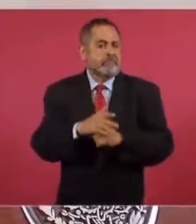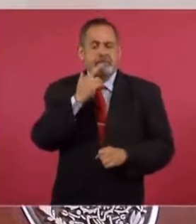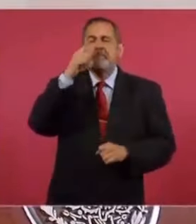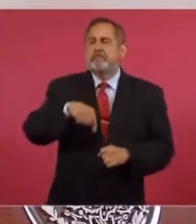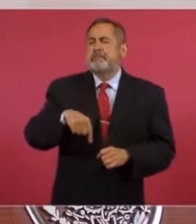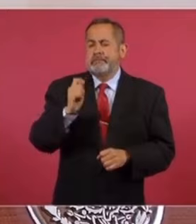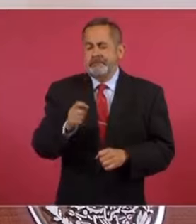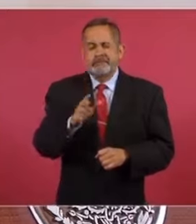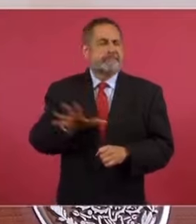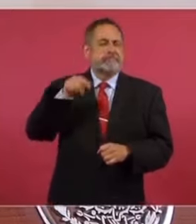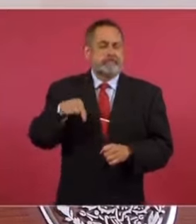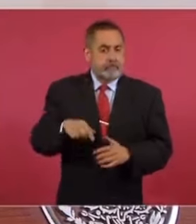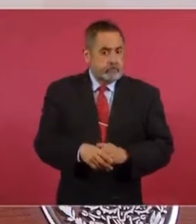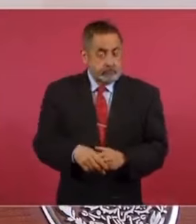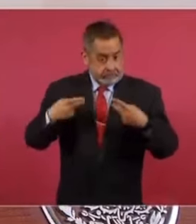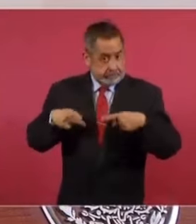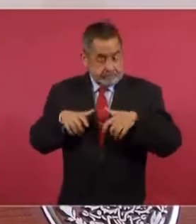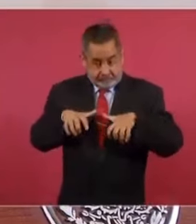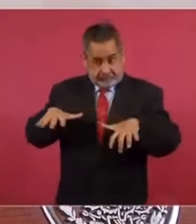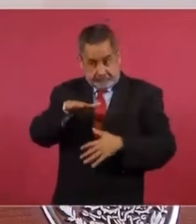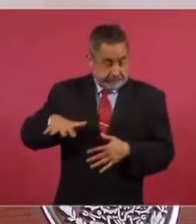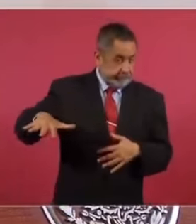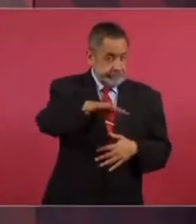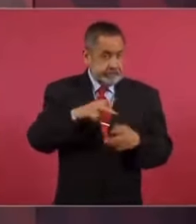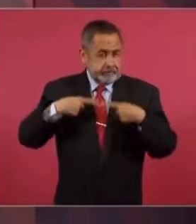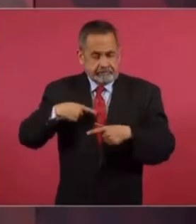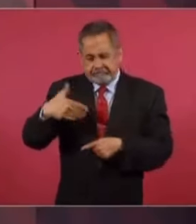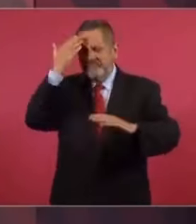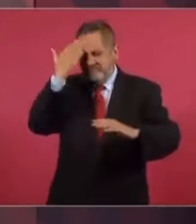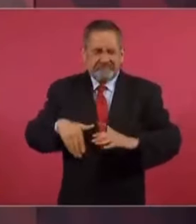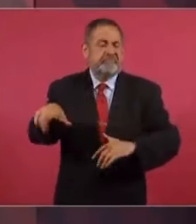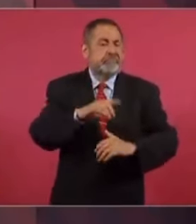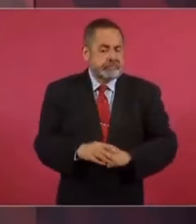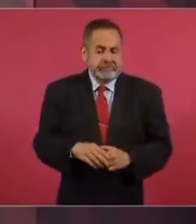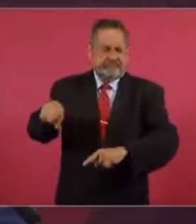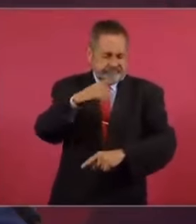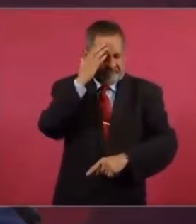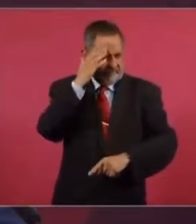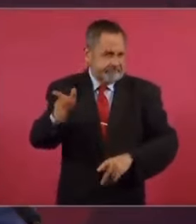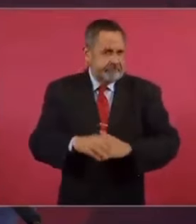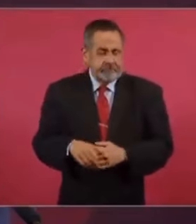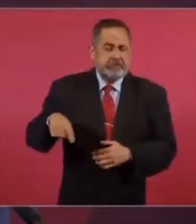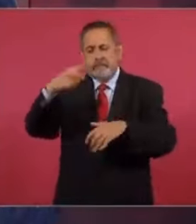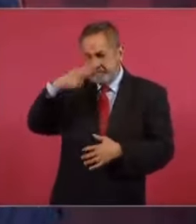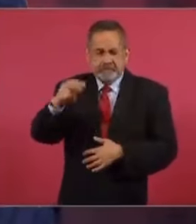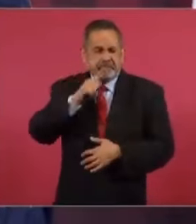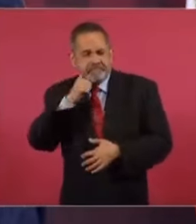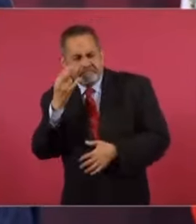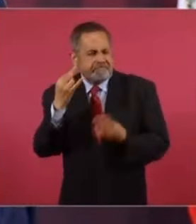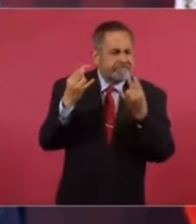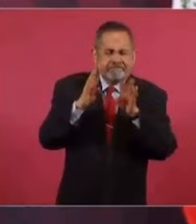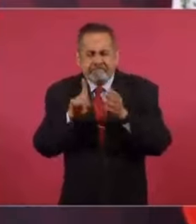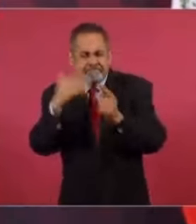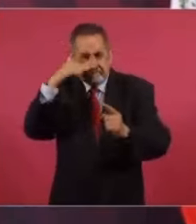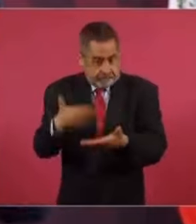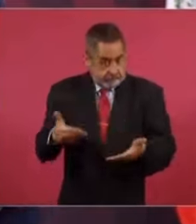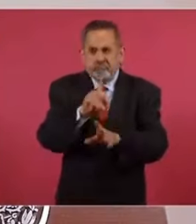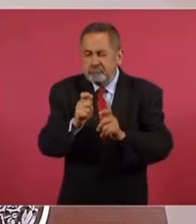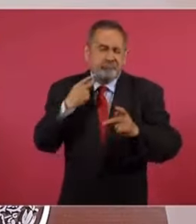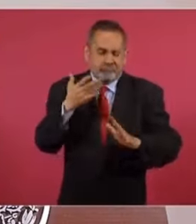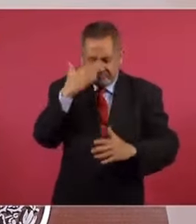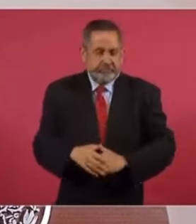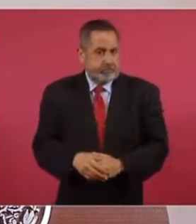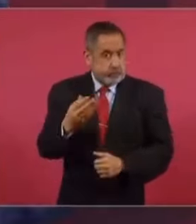Algo excepcional. Tenemos un pueblo muy consciente, muy informado, muy politizado, muy avispado. Pero ahora más,